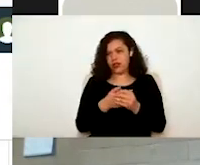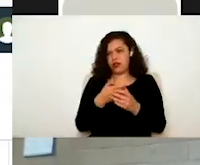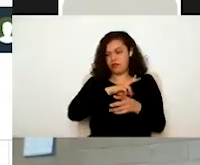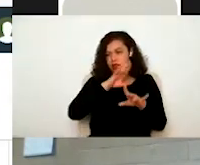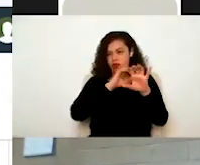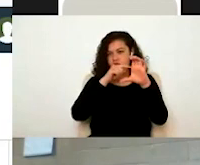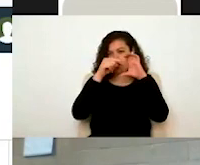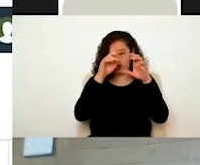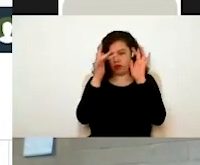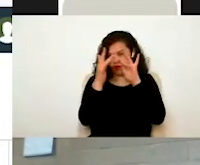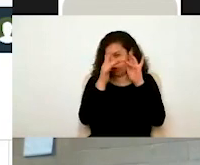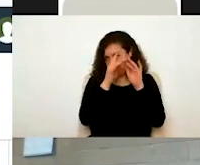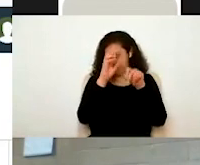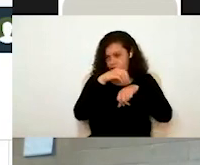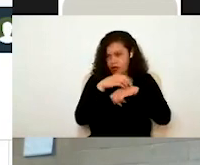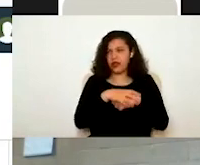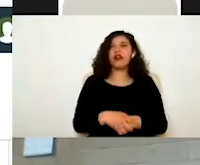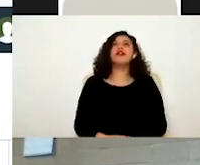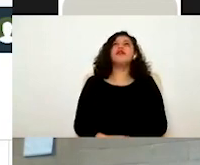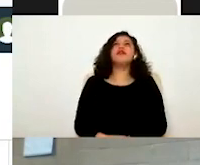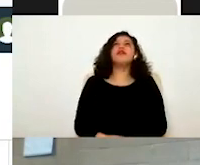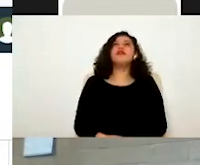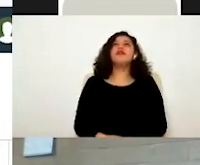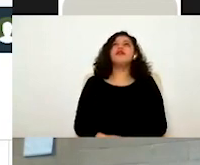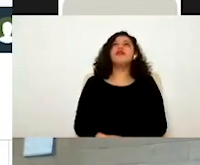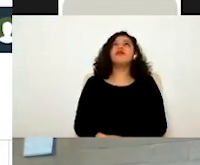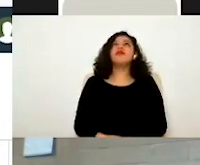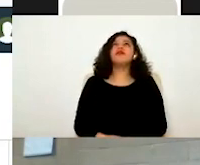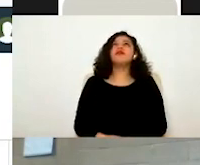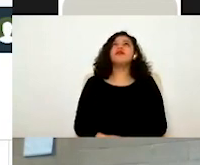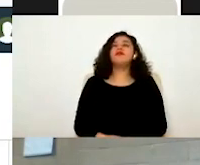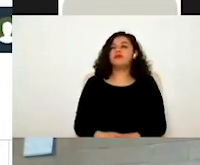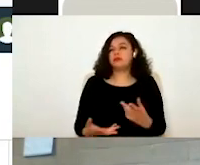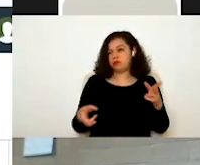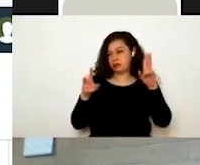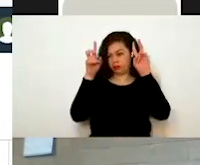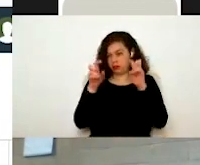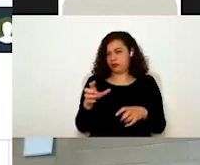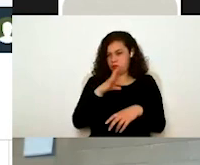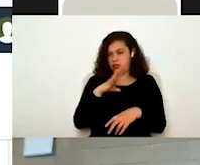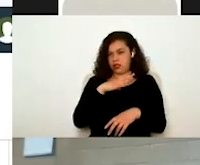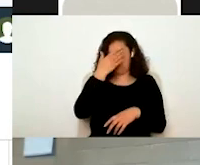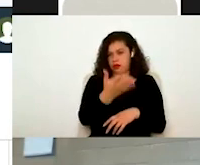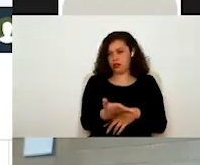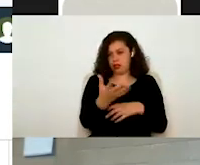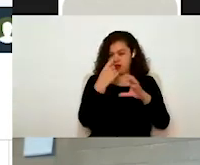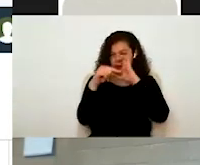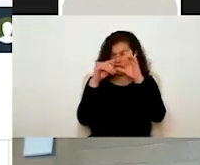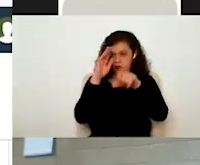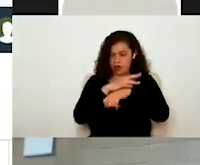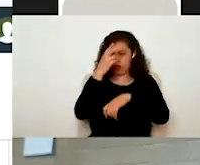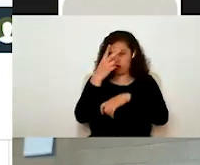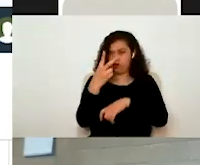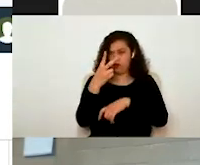contacto. aquí en asunto se solicitan contraseñas adicionales, ¿no?